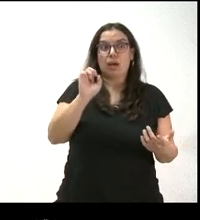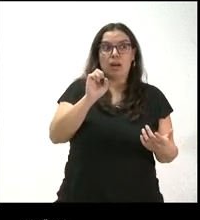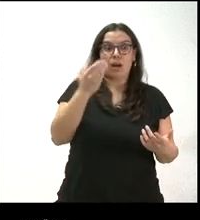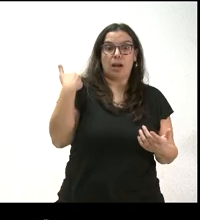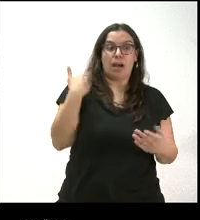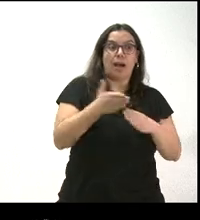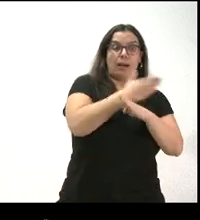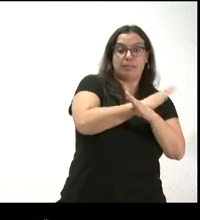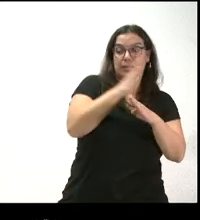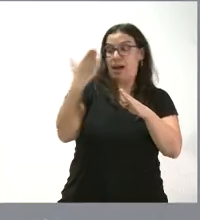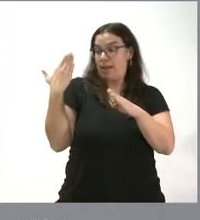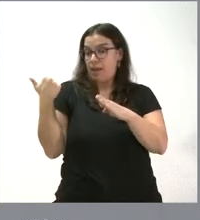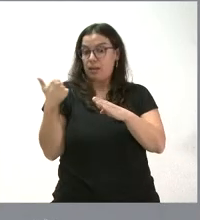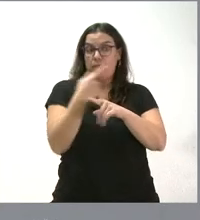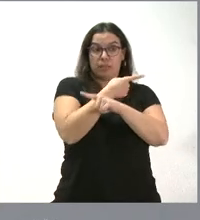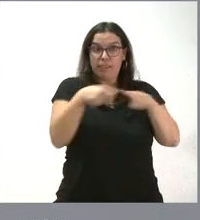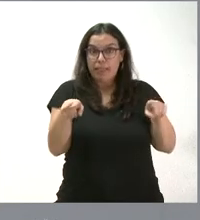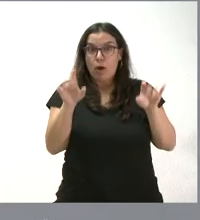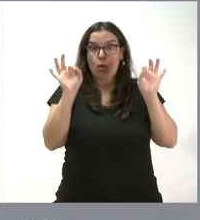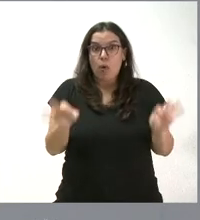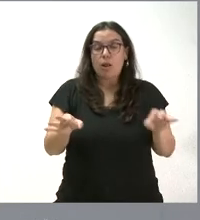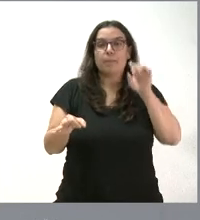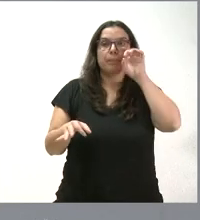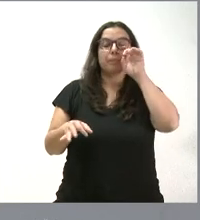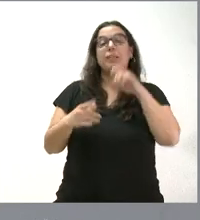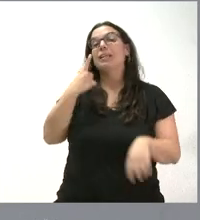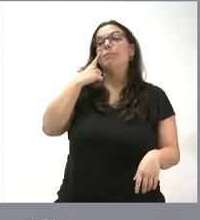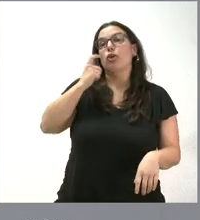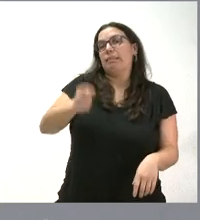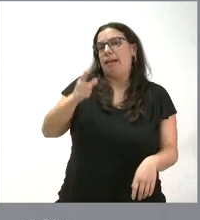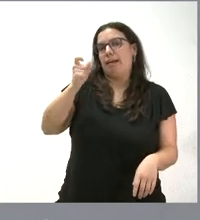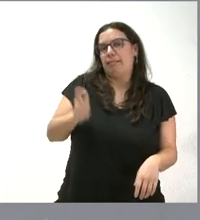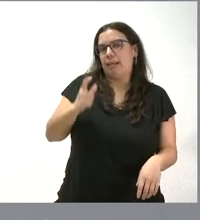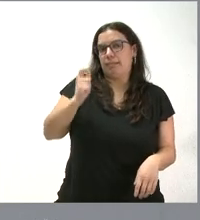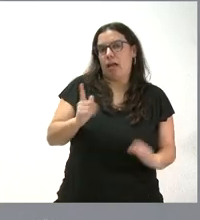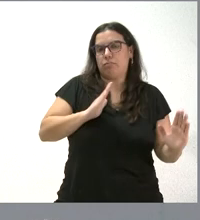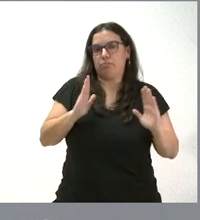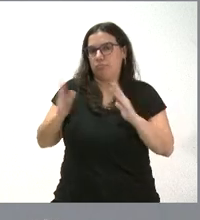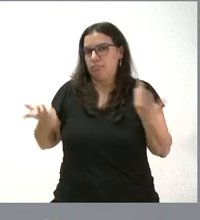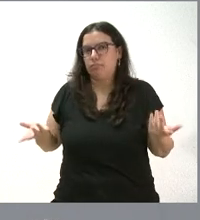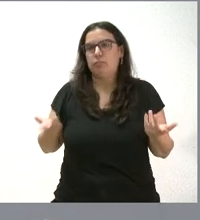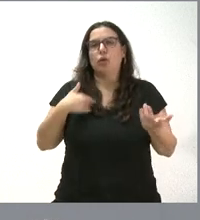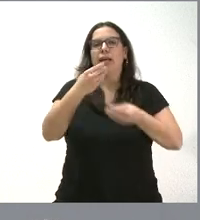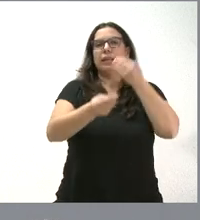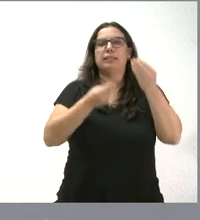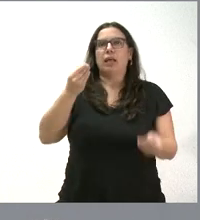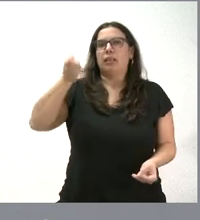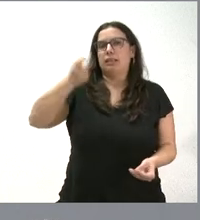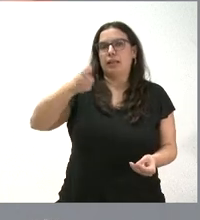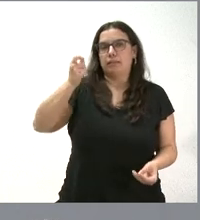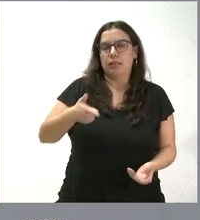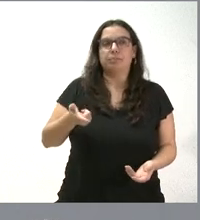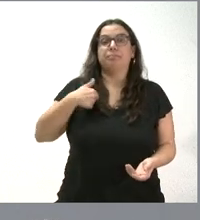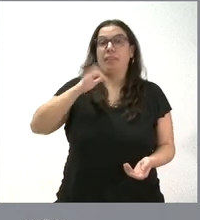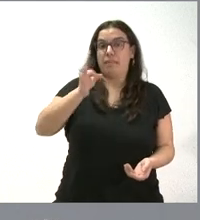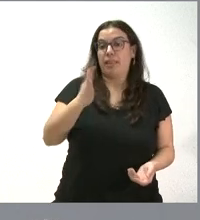o había alguna diferencia. Las inspecciones son periódicas y, por tanto, se realizan inspecciones periódicas. Es verdad